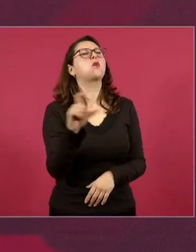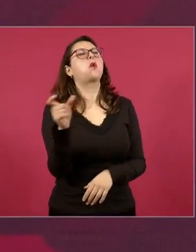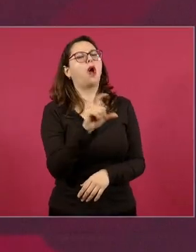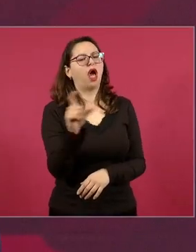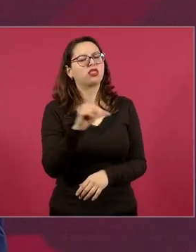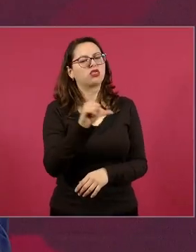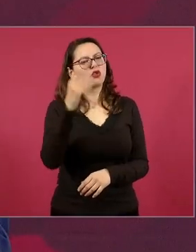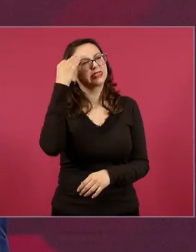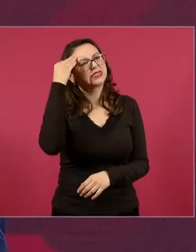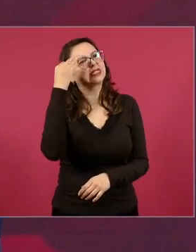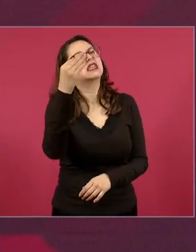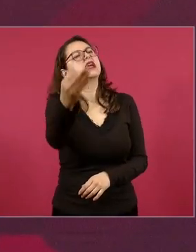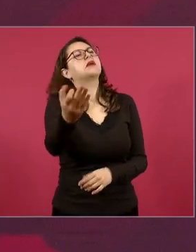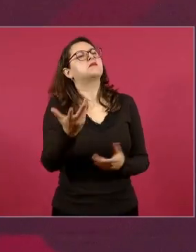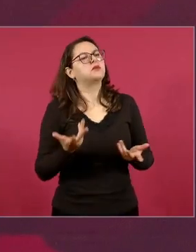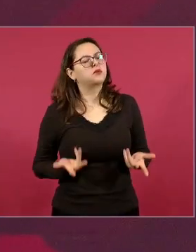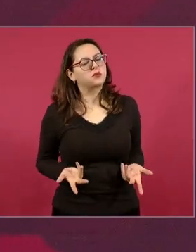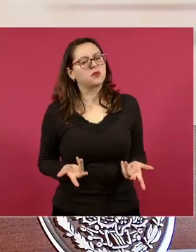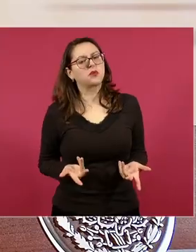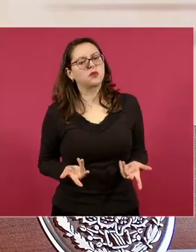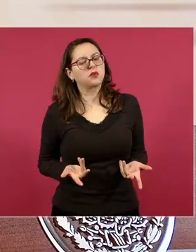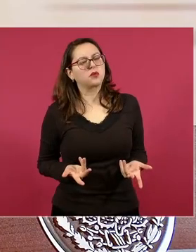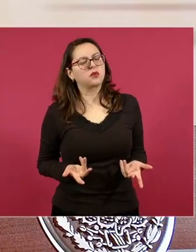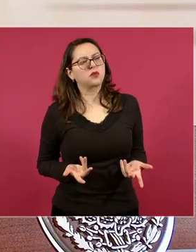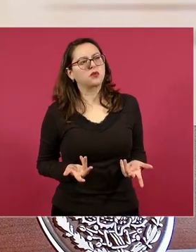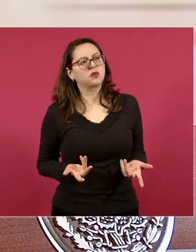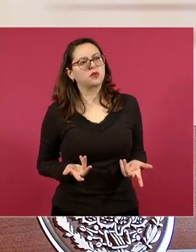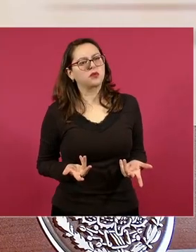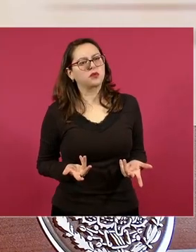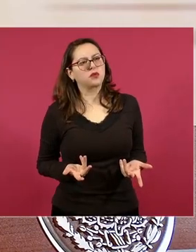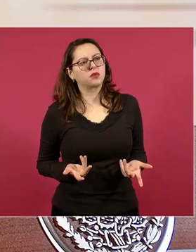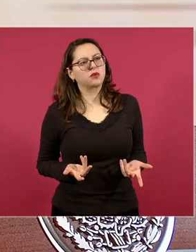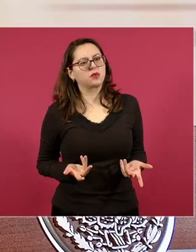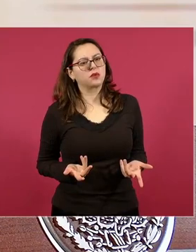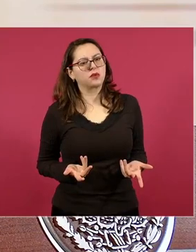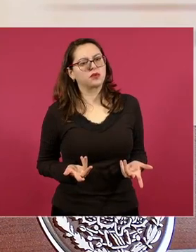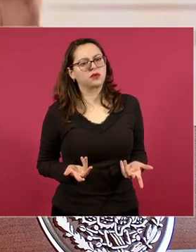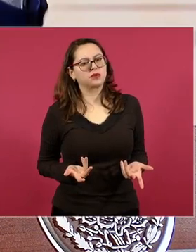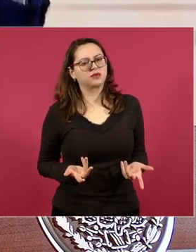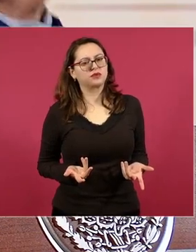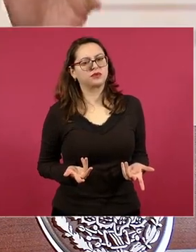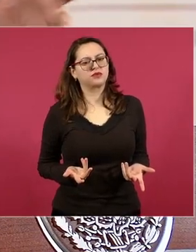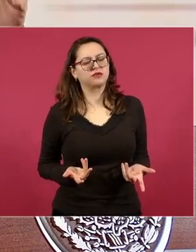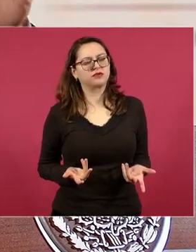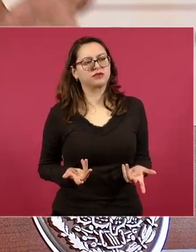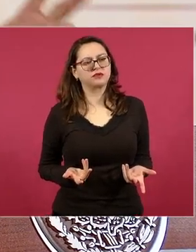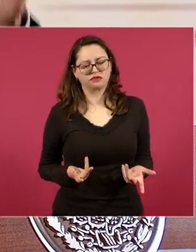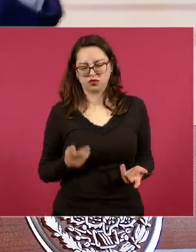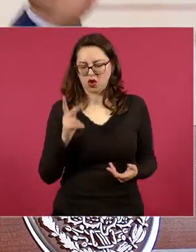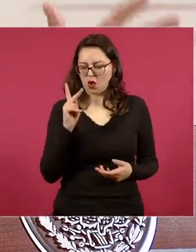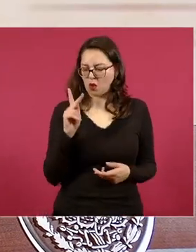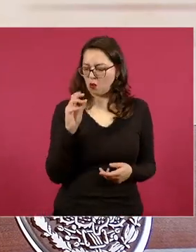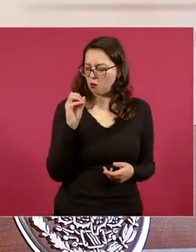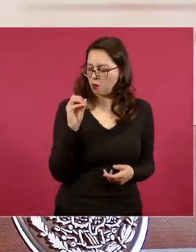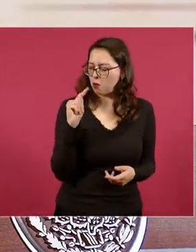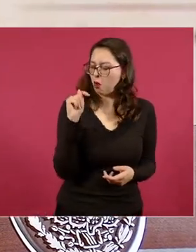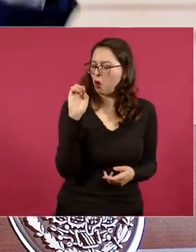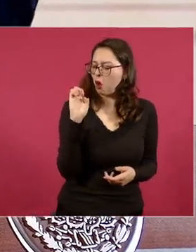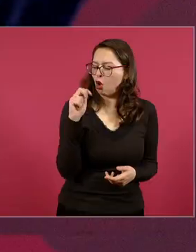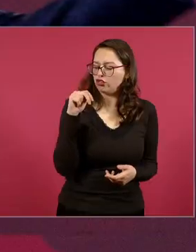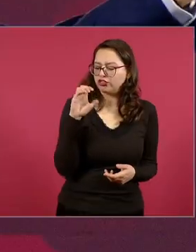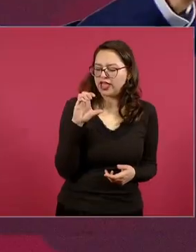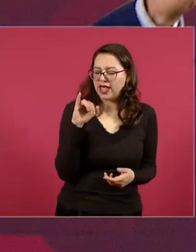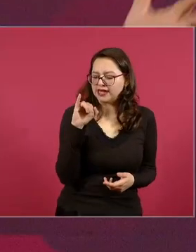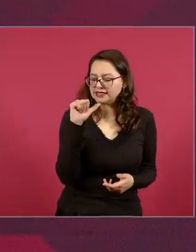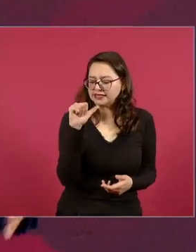México va a ser una potencia económica va a ser una potencia en cuánto tiempo le digo